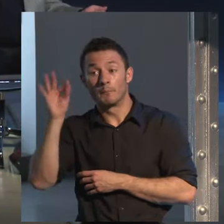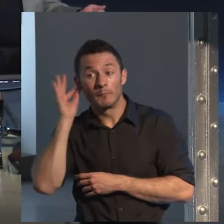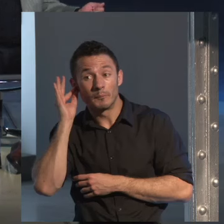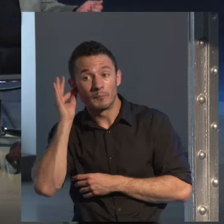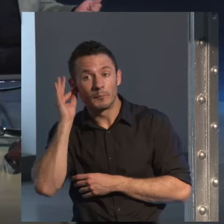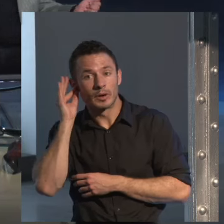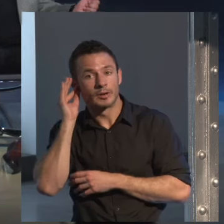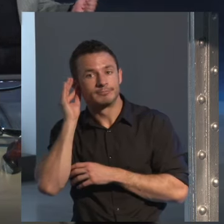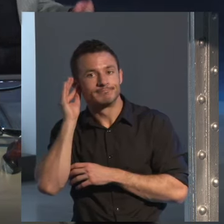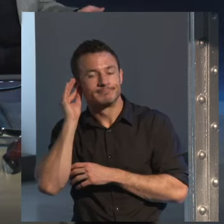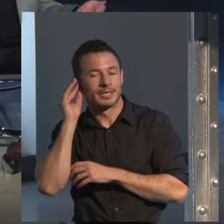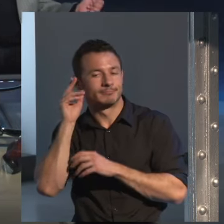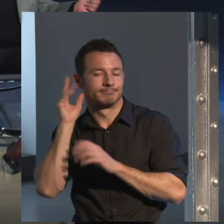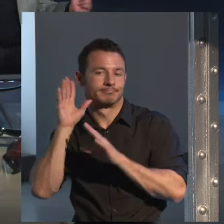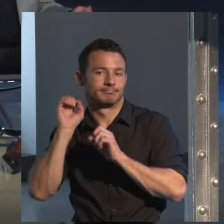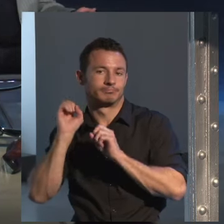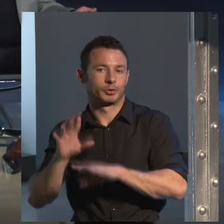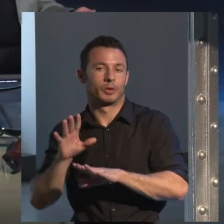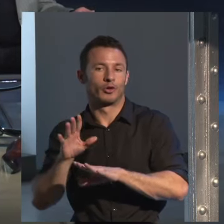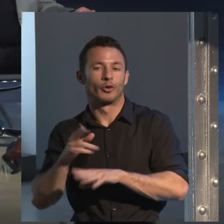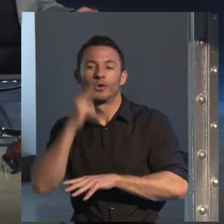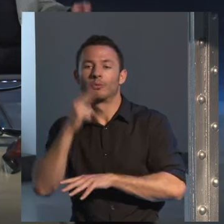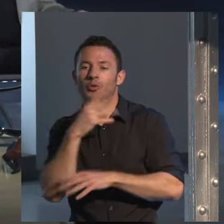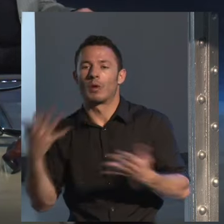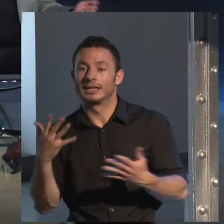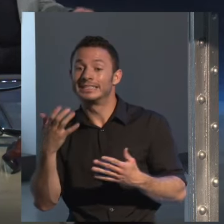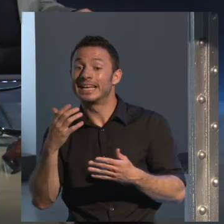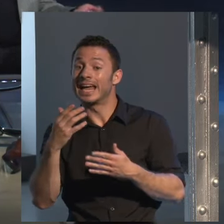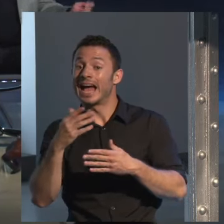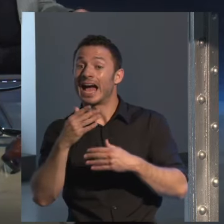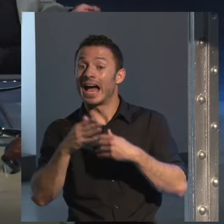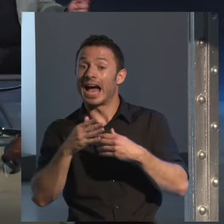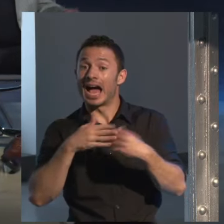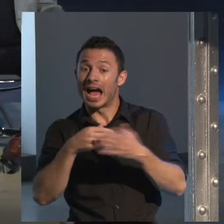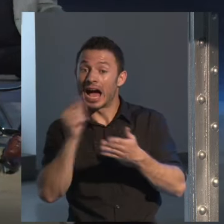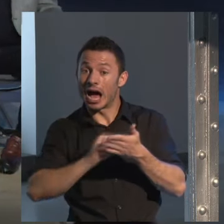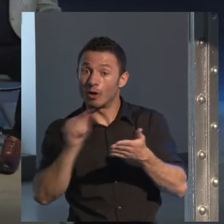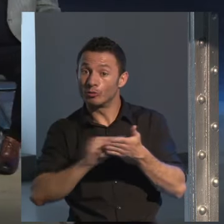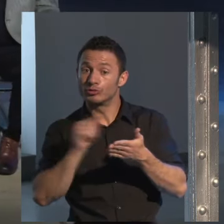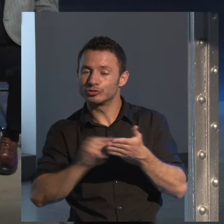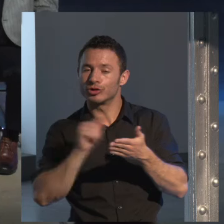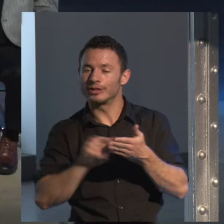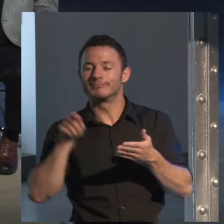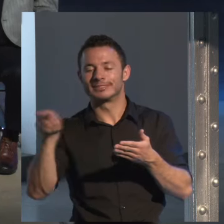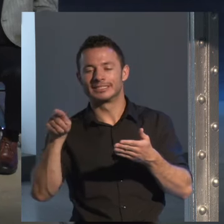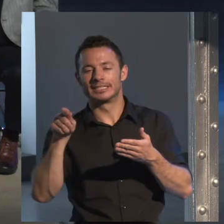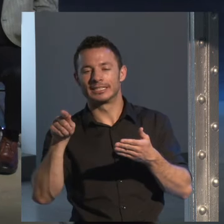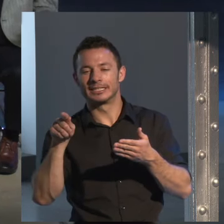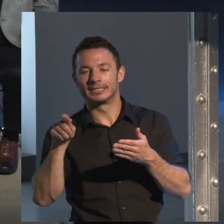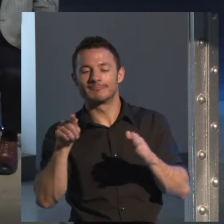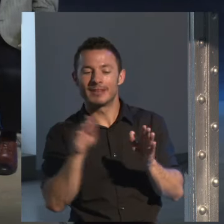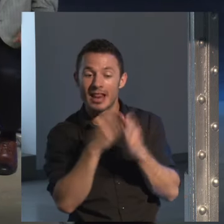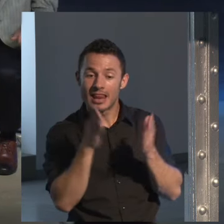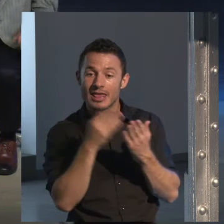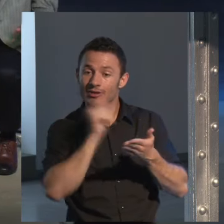sus autores de lengua castellana, ella seguirá leyendo los manuscritos porque una